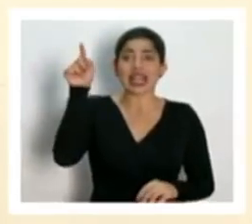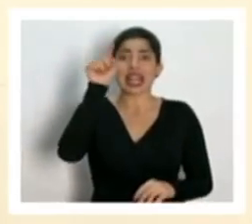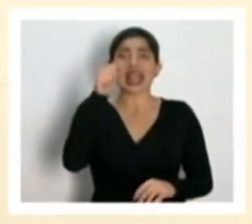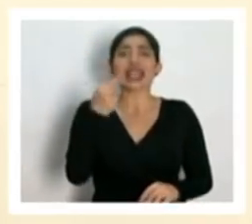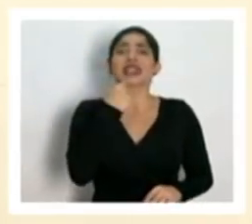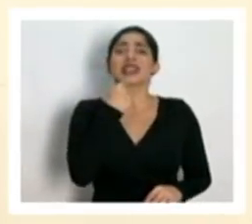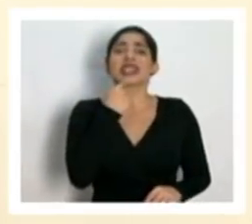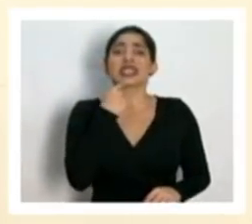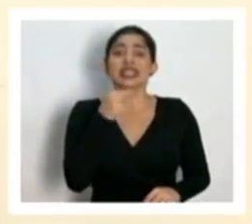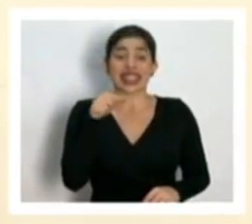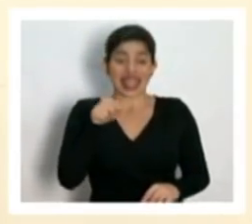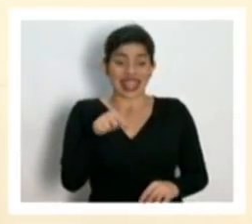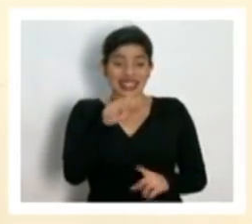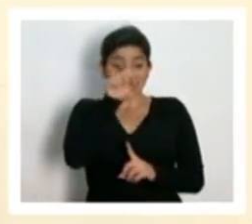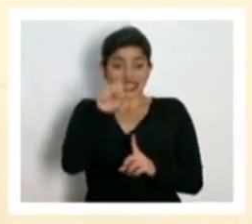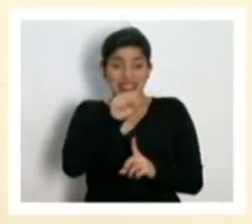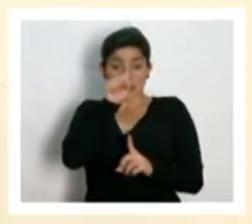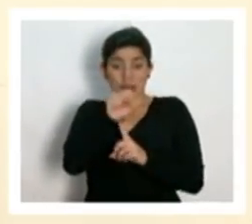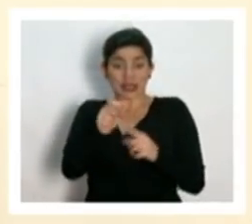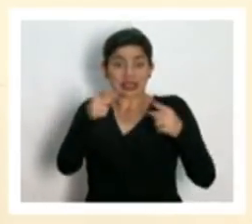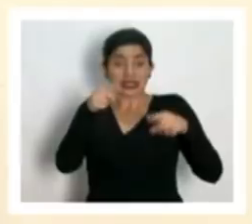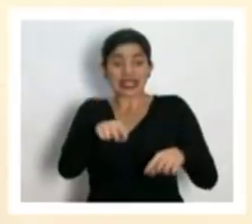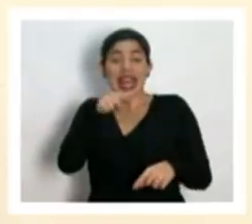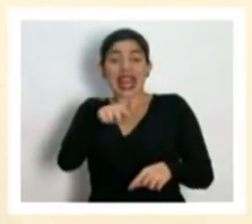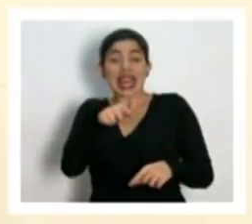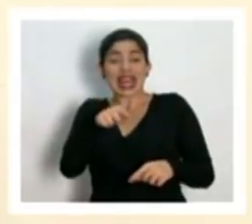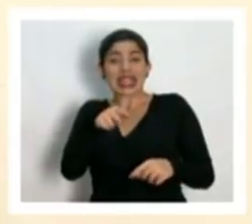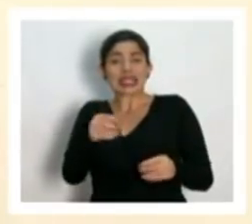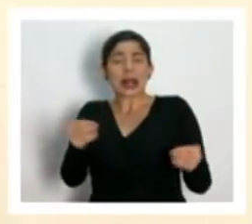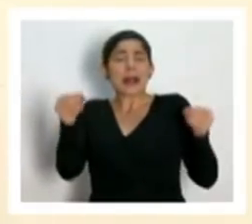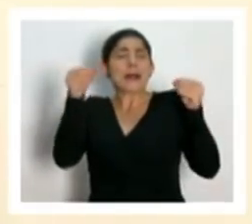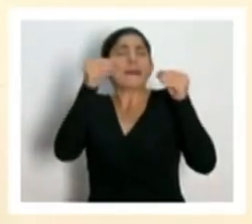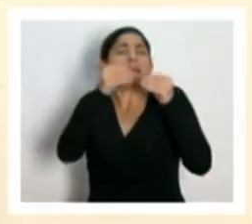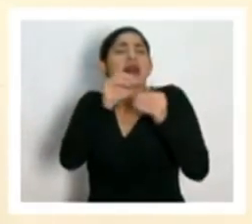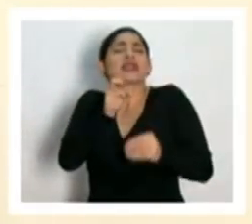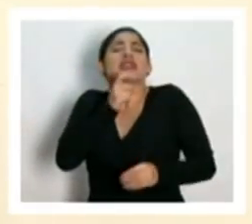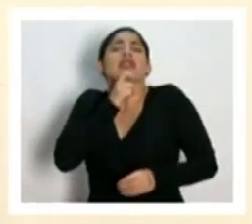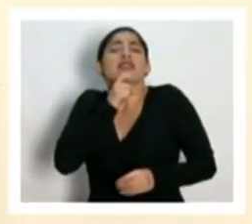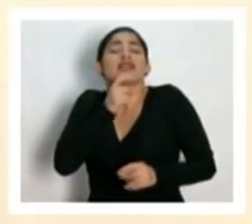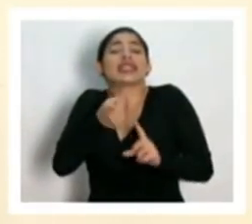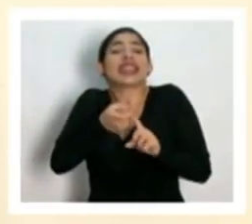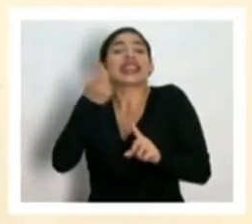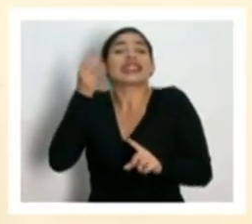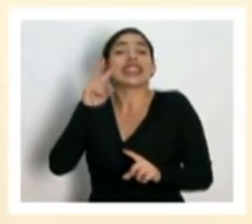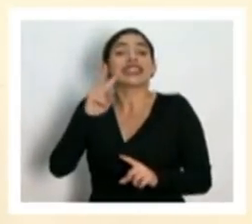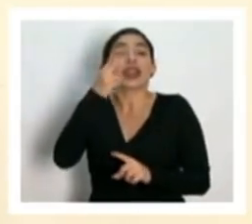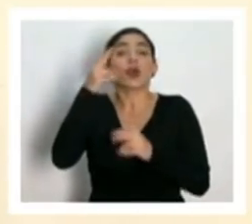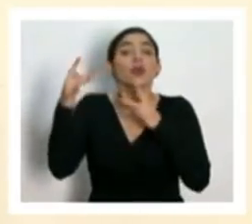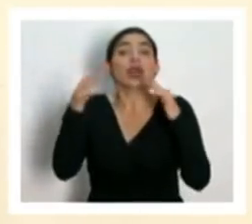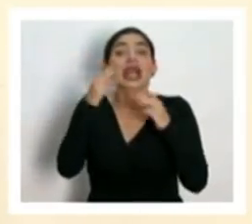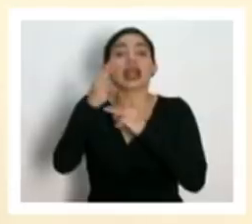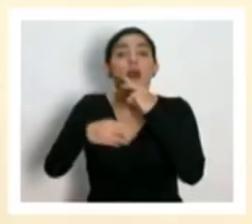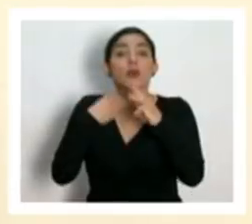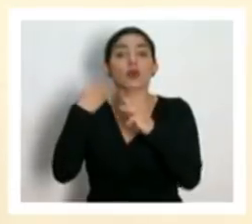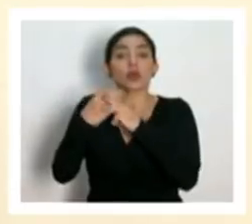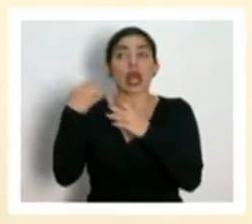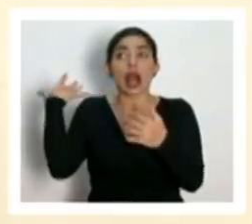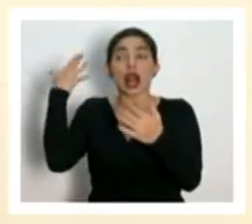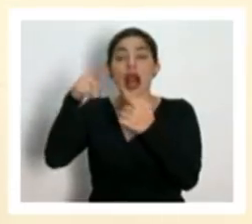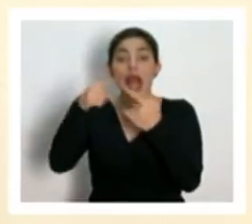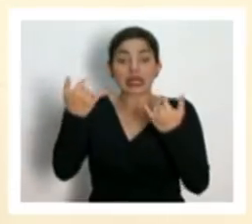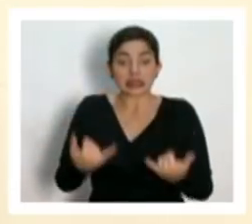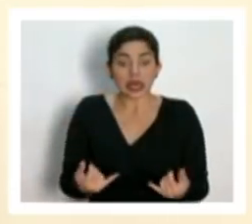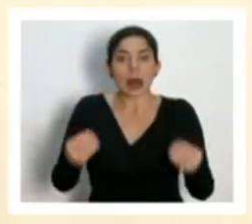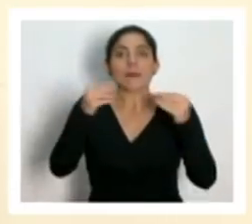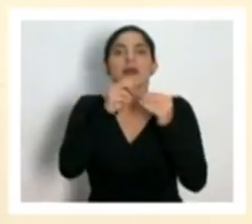diciendo que este evento es el evento más difícil desde la segunda guerra mundial así